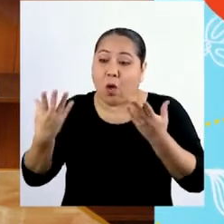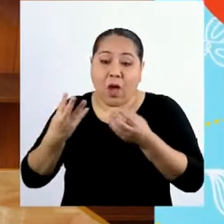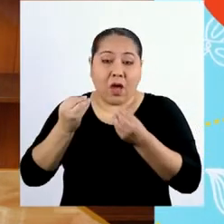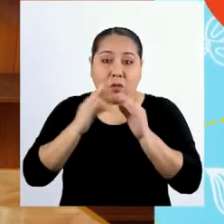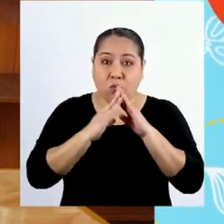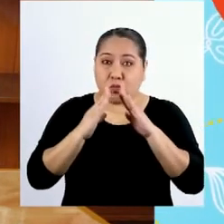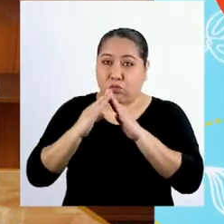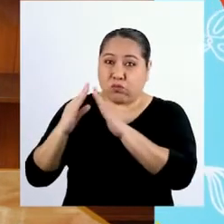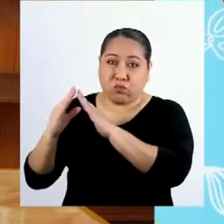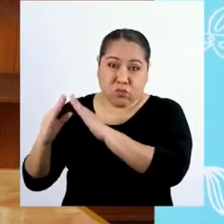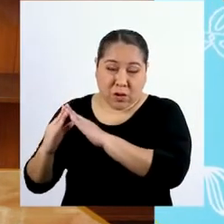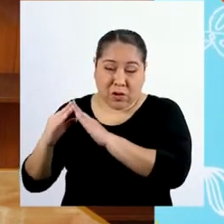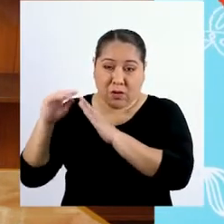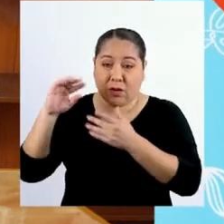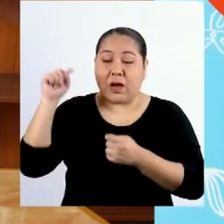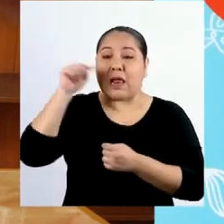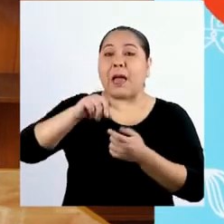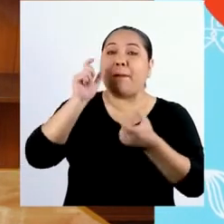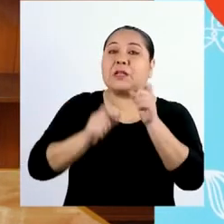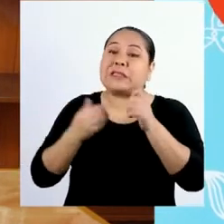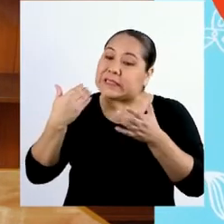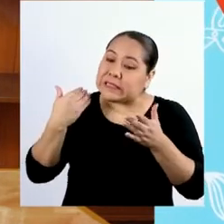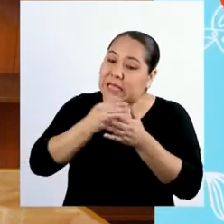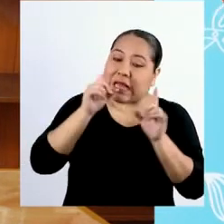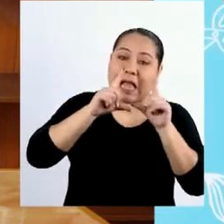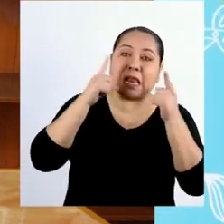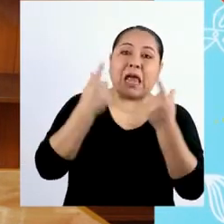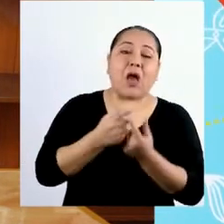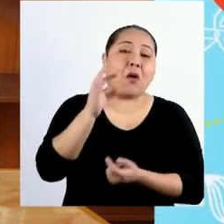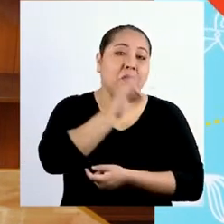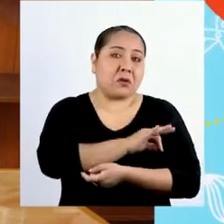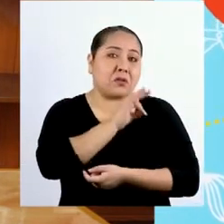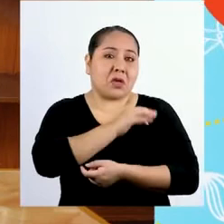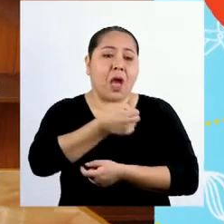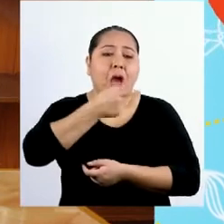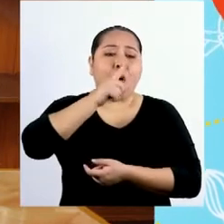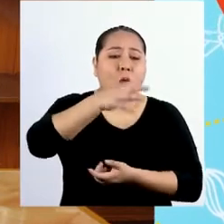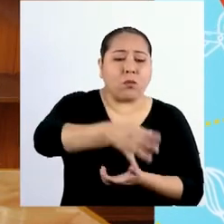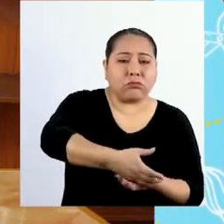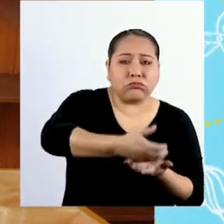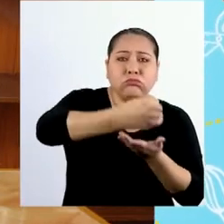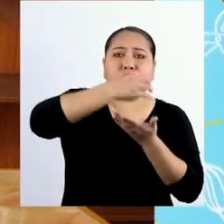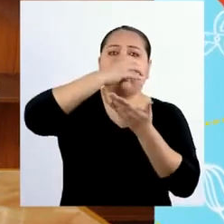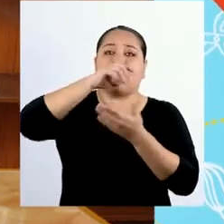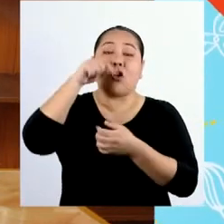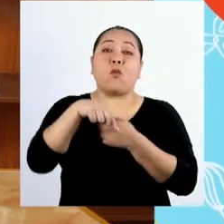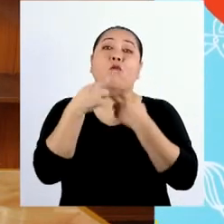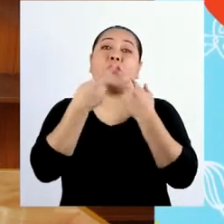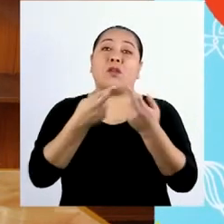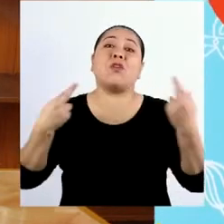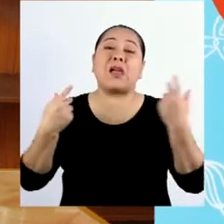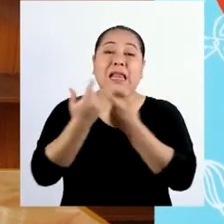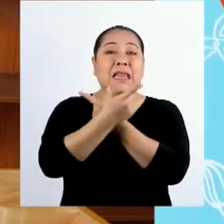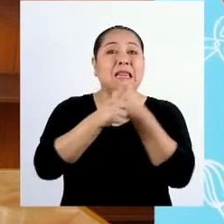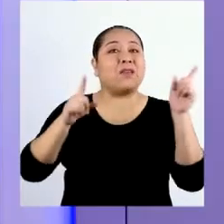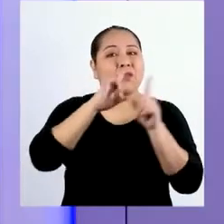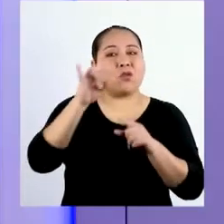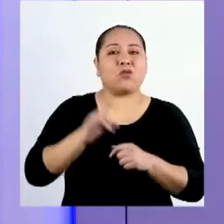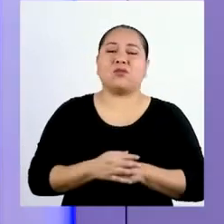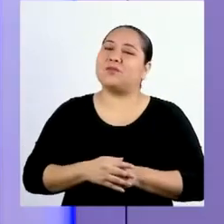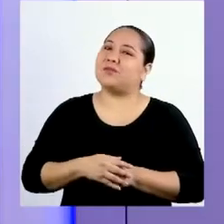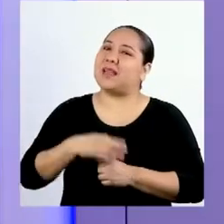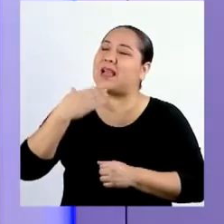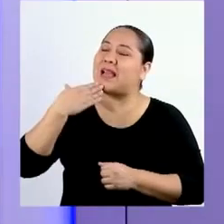existía el pueblo, las personas que vivían cerca del lago aprovechaban sus aguas como recurso de libre uso.